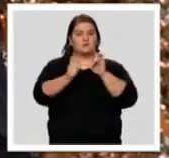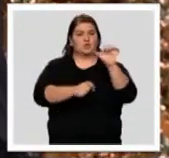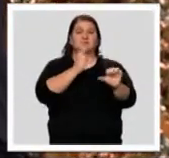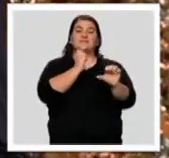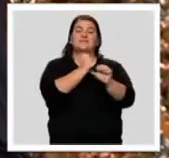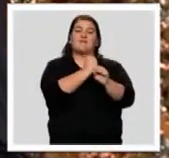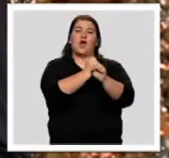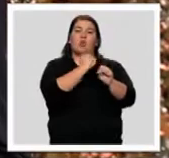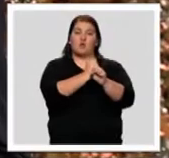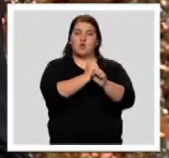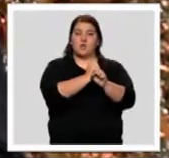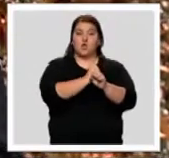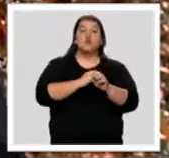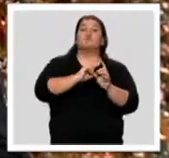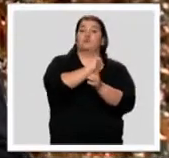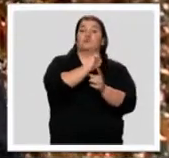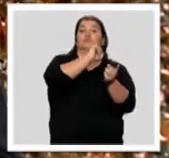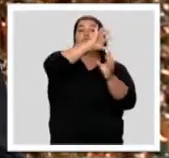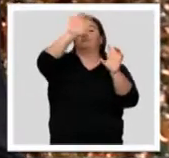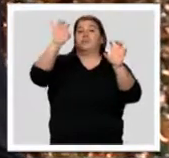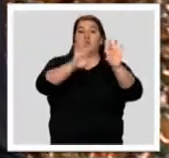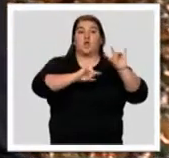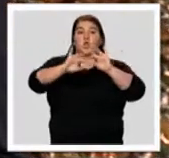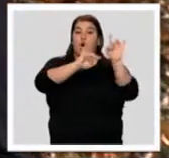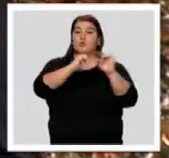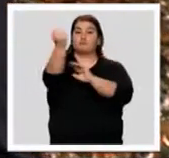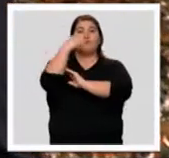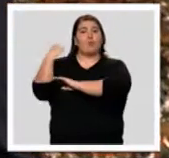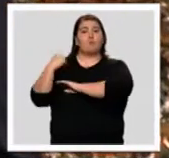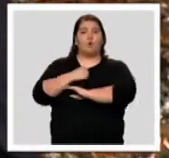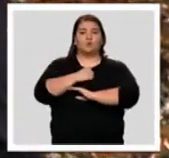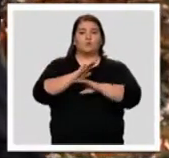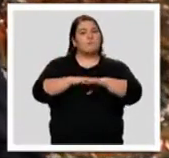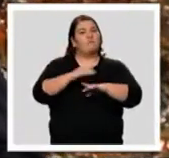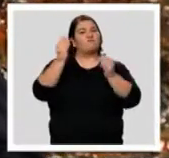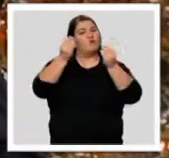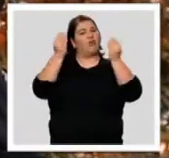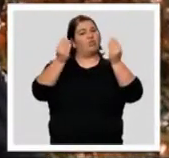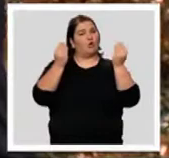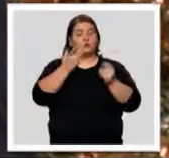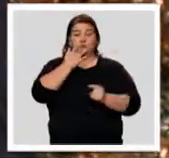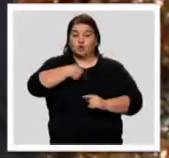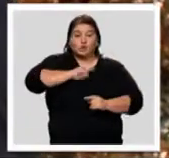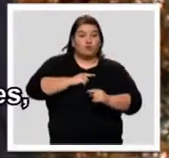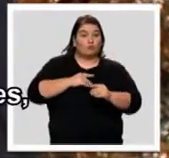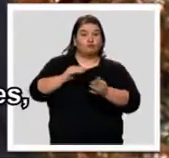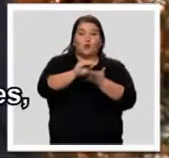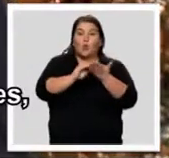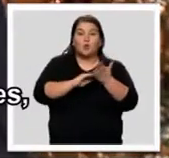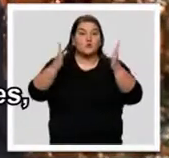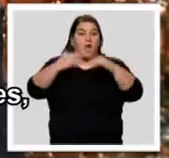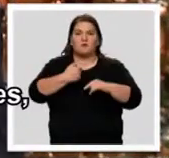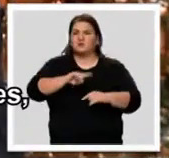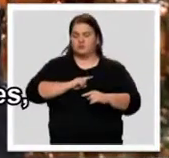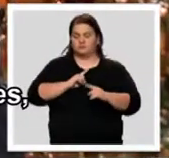de nuestros trabajadores frente a otras regiones que es la formación. Si no hacemos nada para remediarlo, estamos